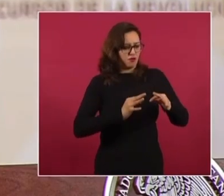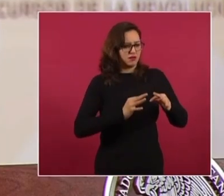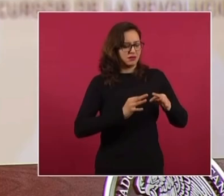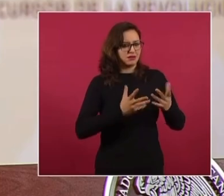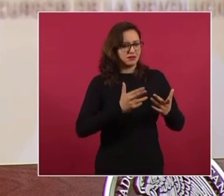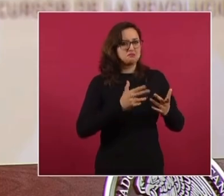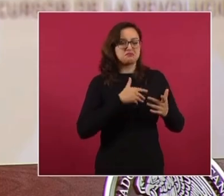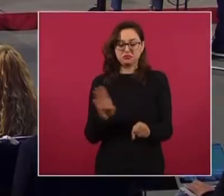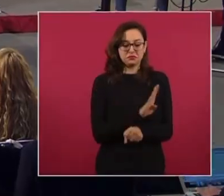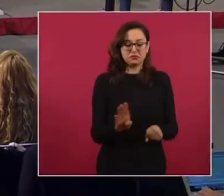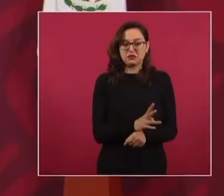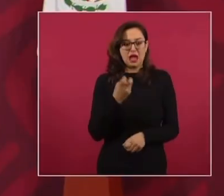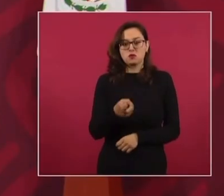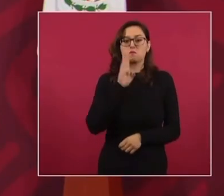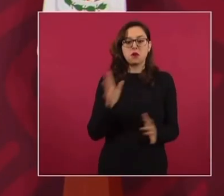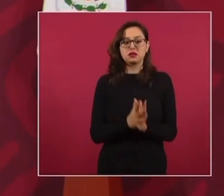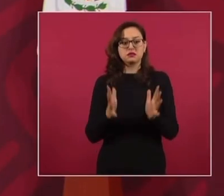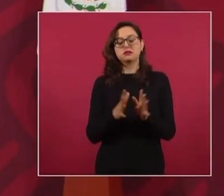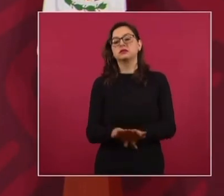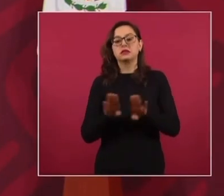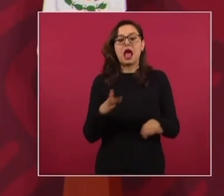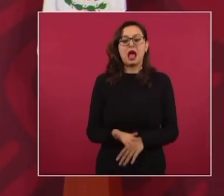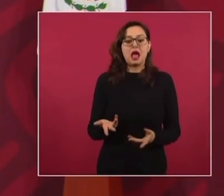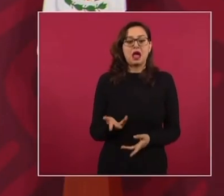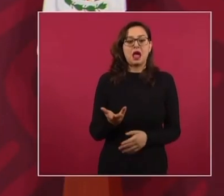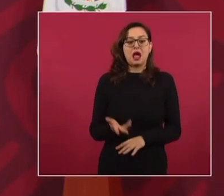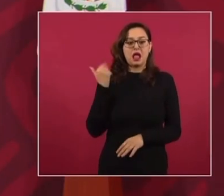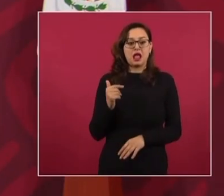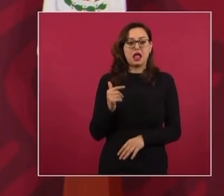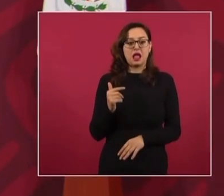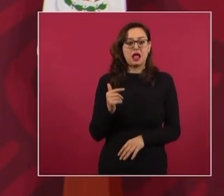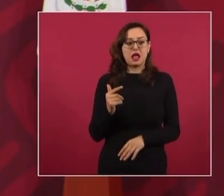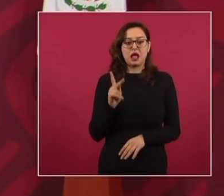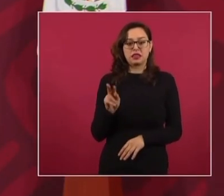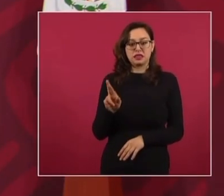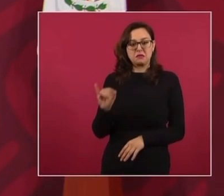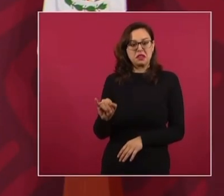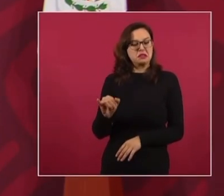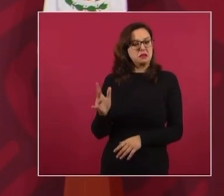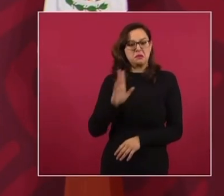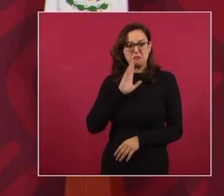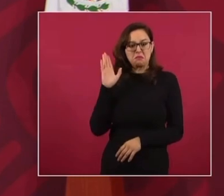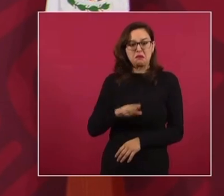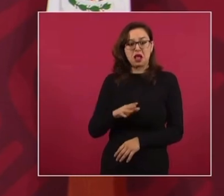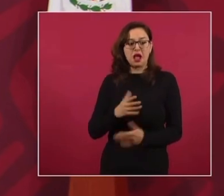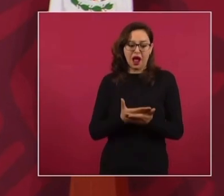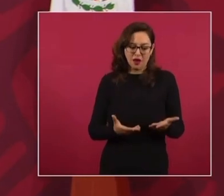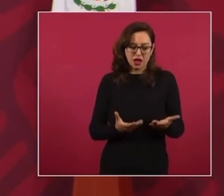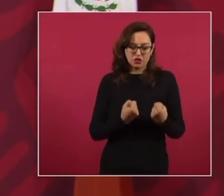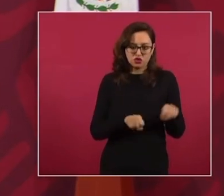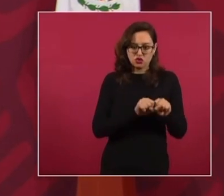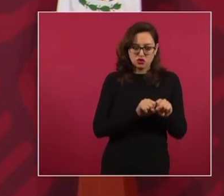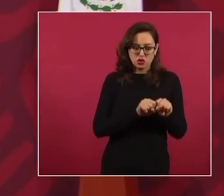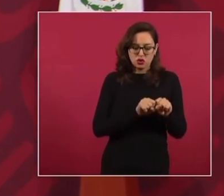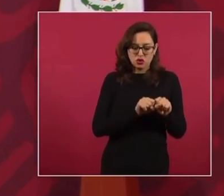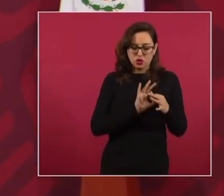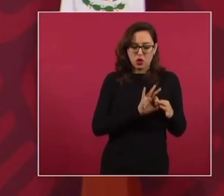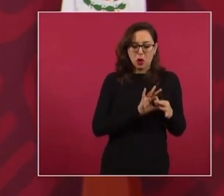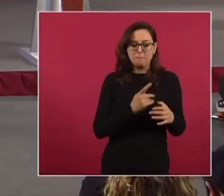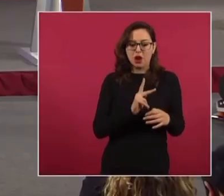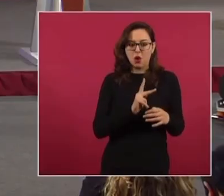Y les puede ir mejor. ...con los padrones de los programas sociales. Entonces, esto es un ataque a la democracia. Miren, ni en las peores épocas del